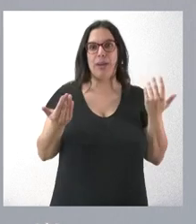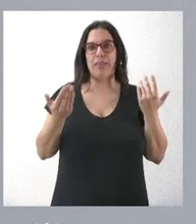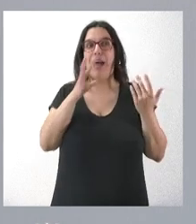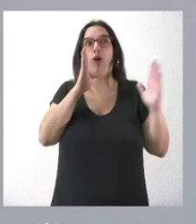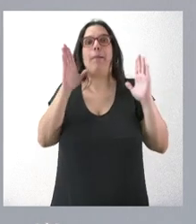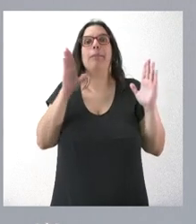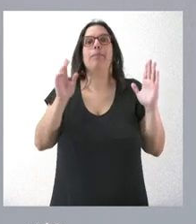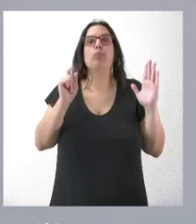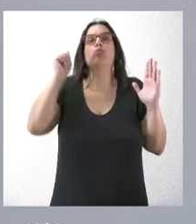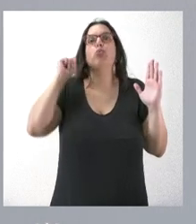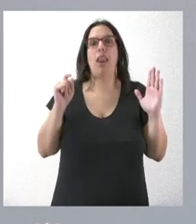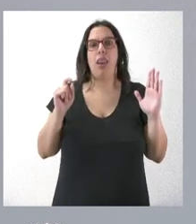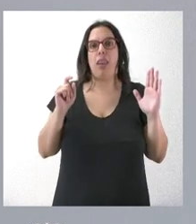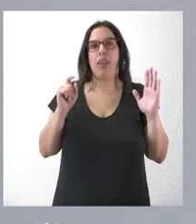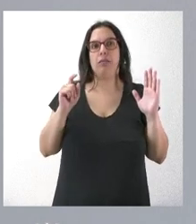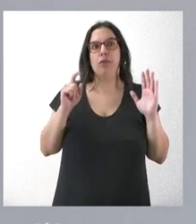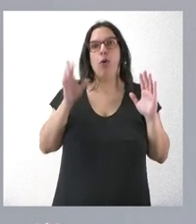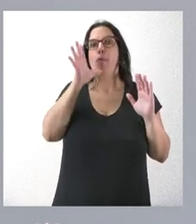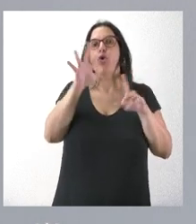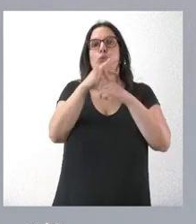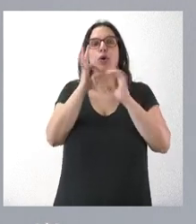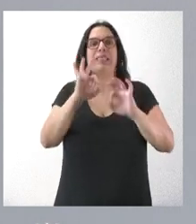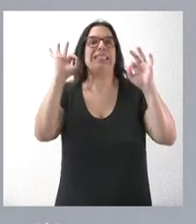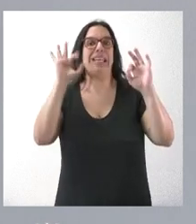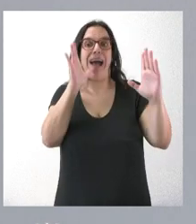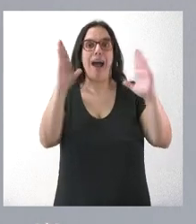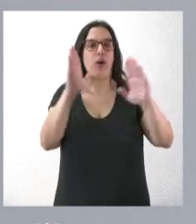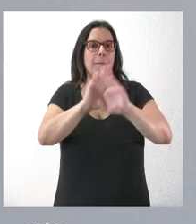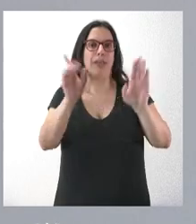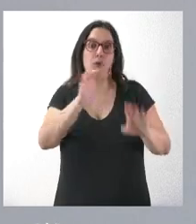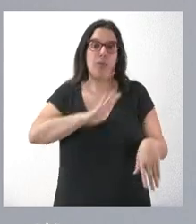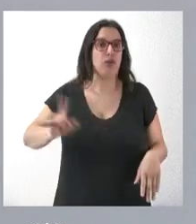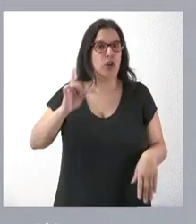solo para una época del año o solo por las circunstancias de este ejercicio concreto.